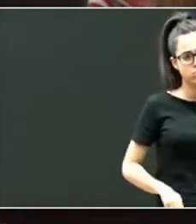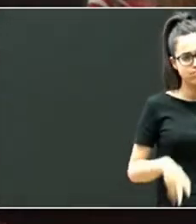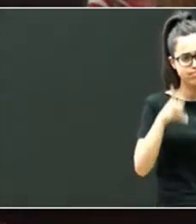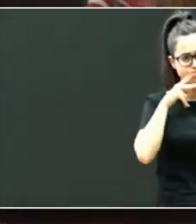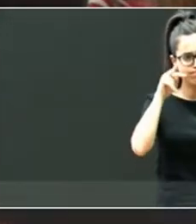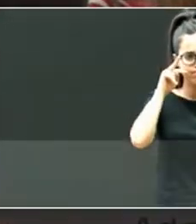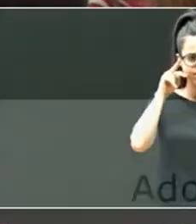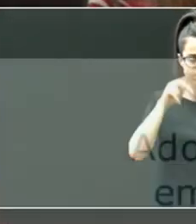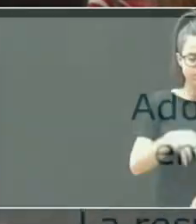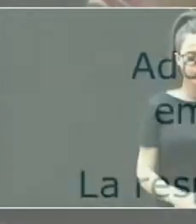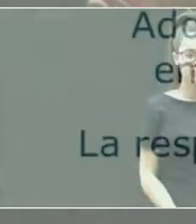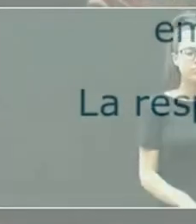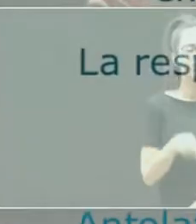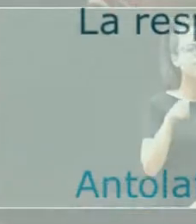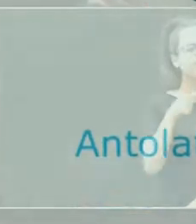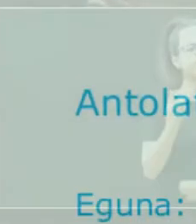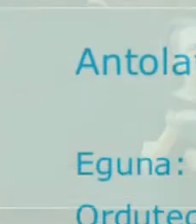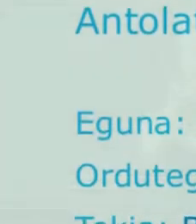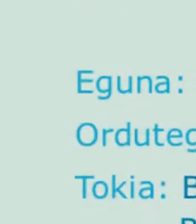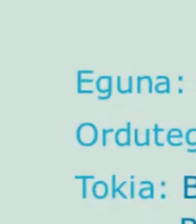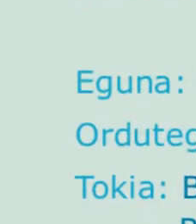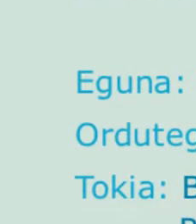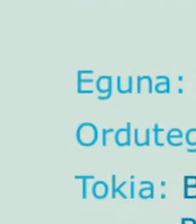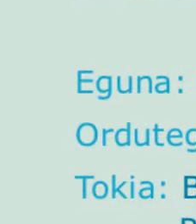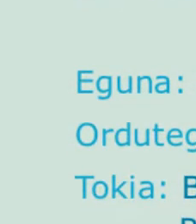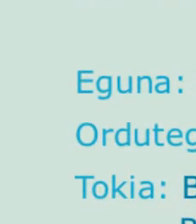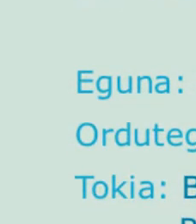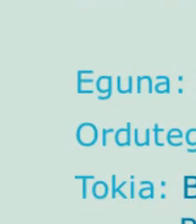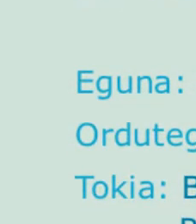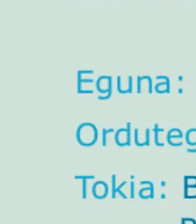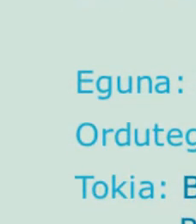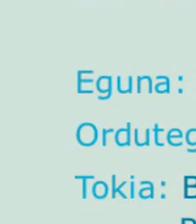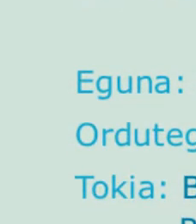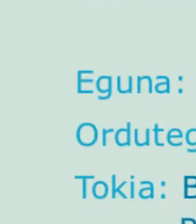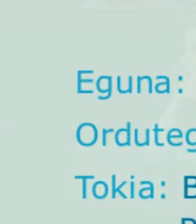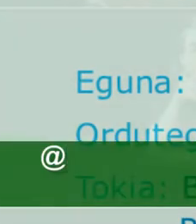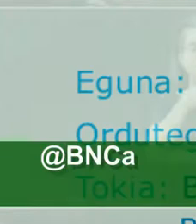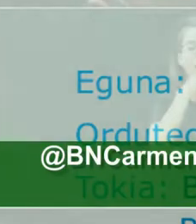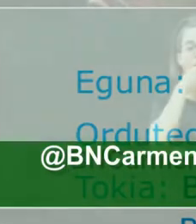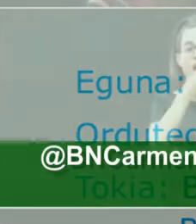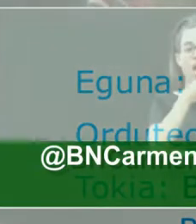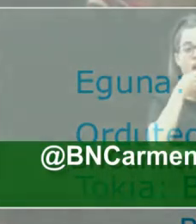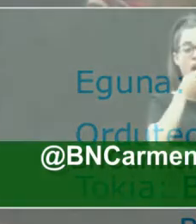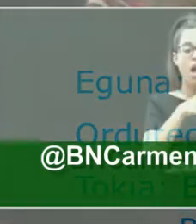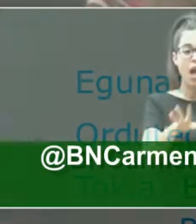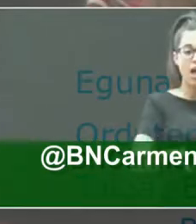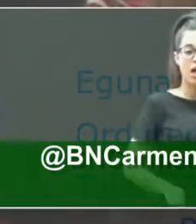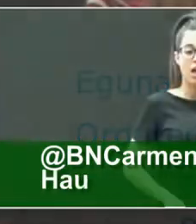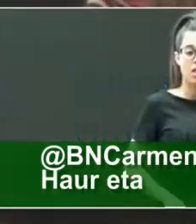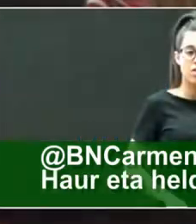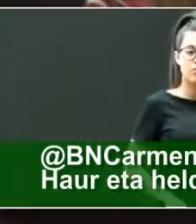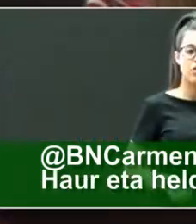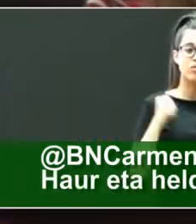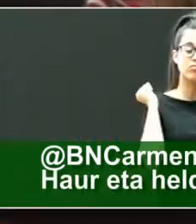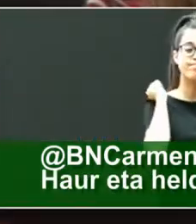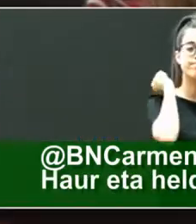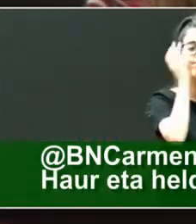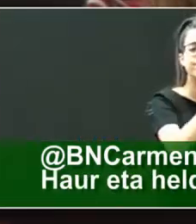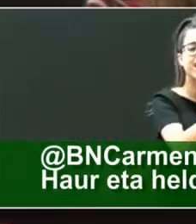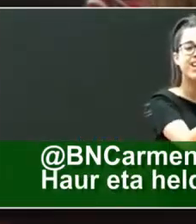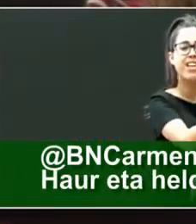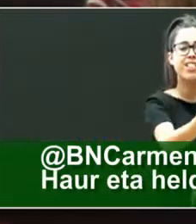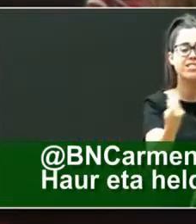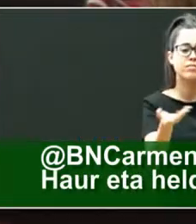va a presentarnos la ponencia de la adopción, desafíos y necesidades educativas,